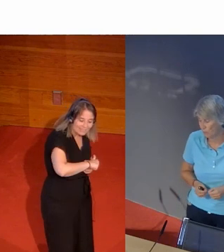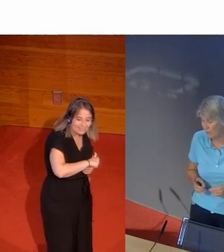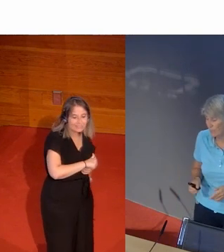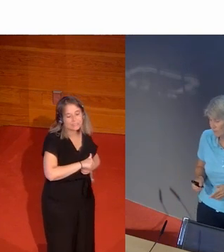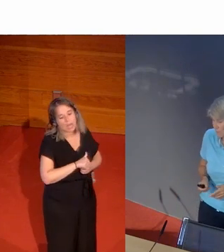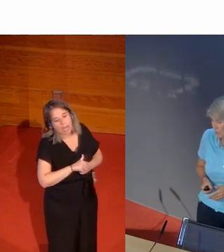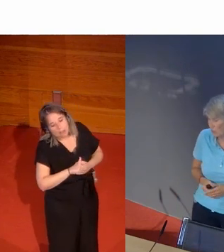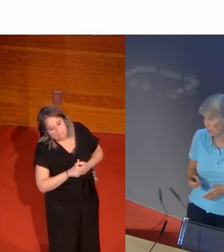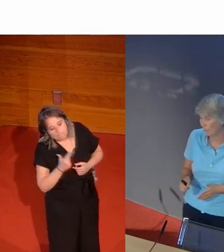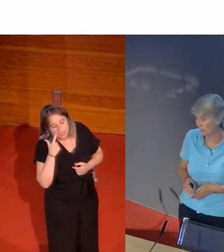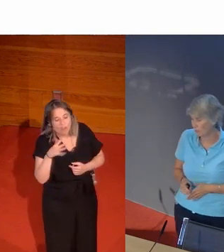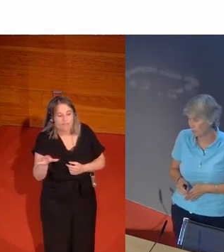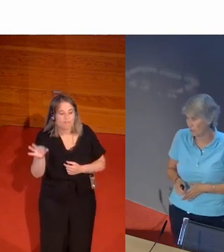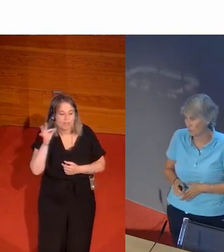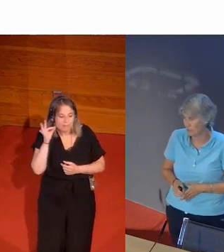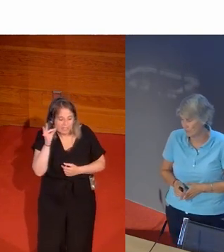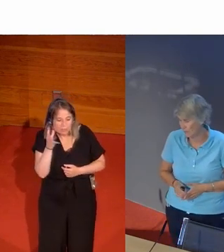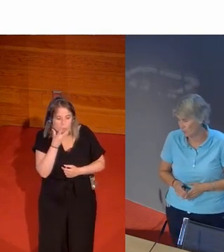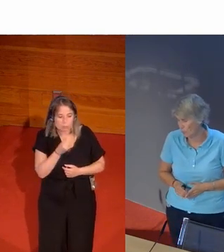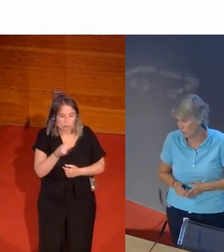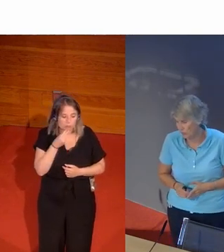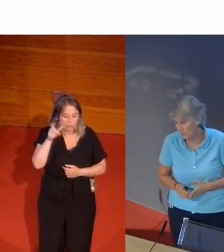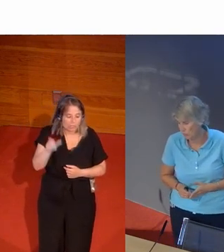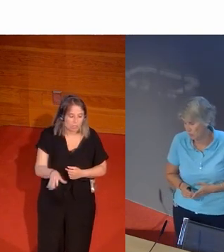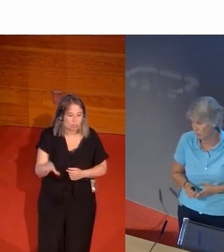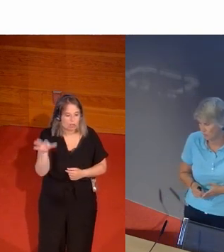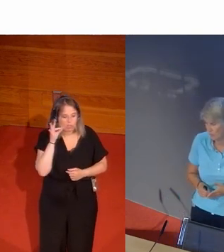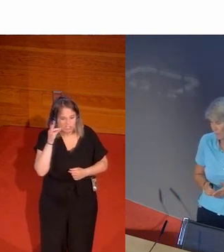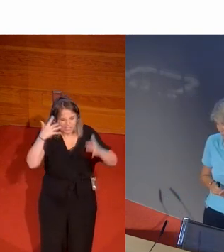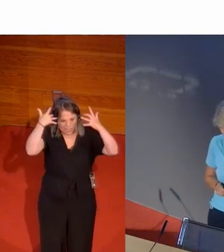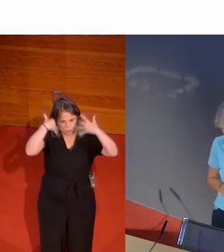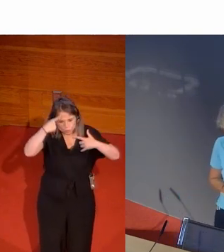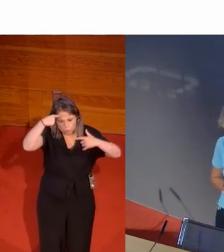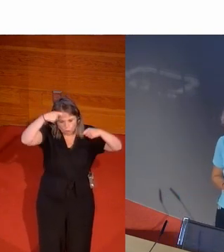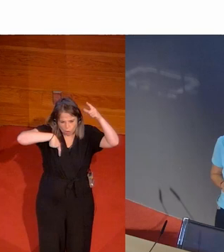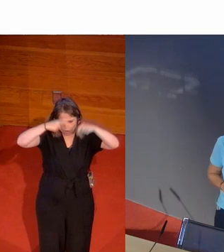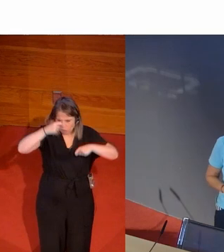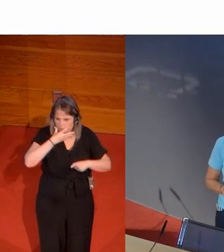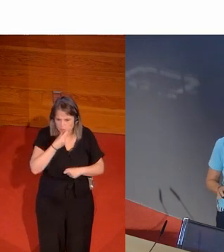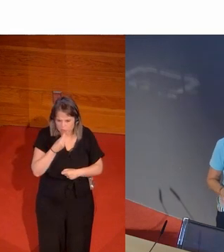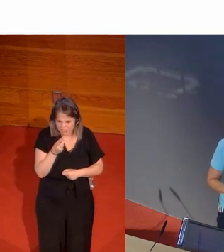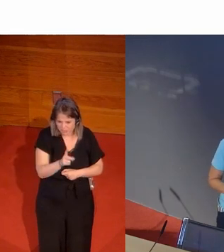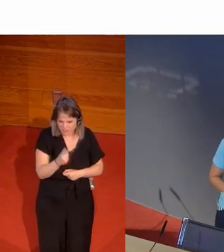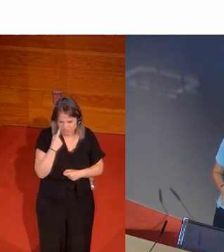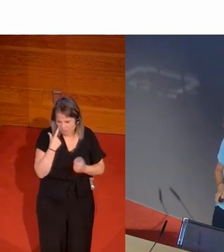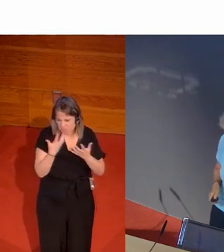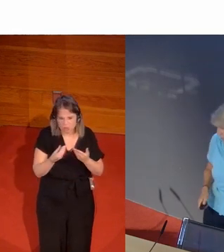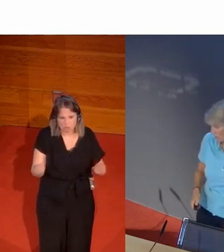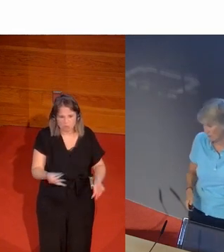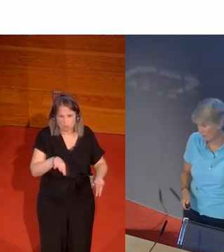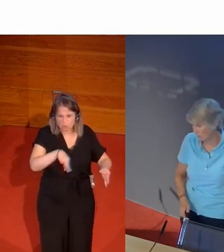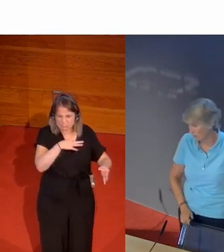desavorable. No hay nada femenino o encantador en una chica con gotas de sudor en su frente de alabastro. Aparte que es un cursi porque a mí me